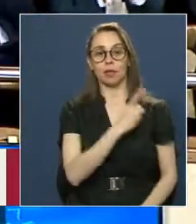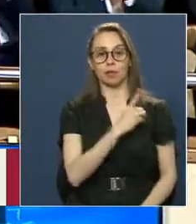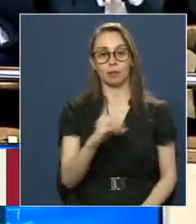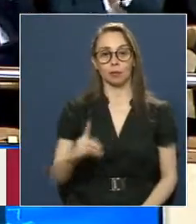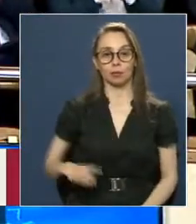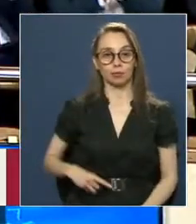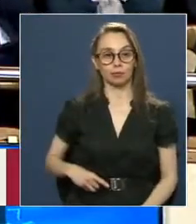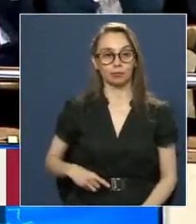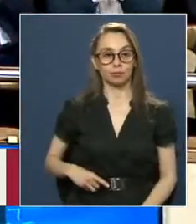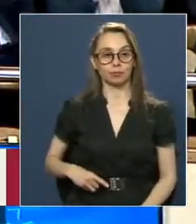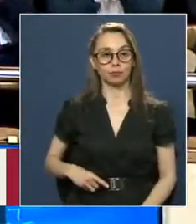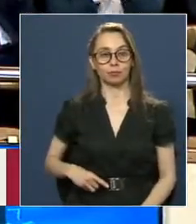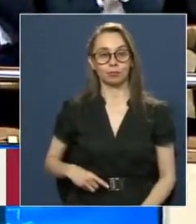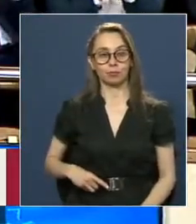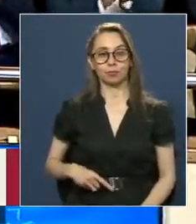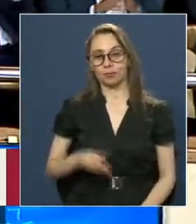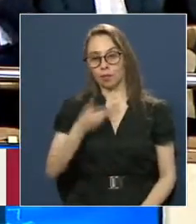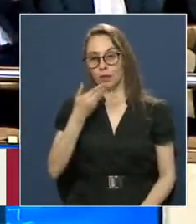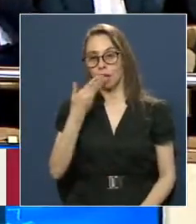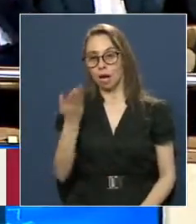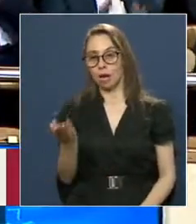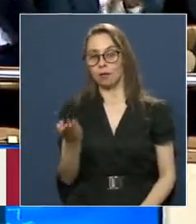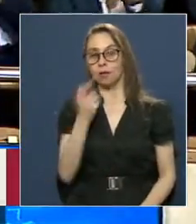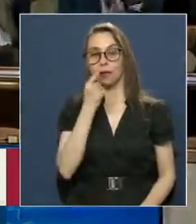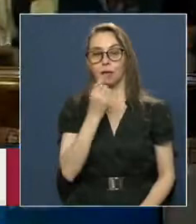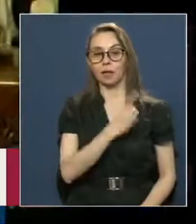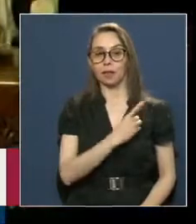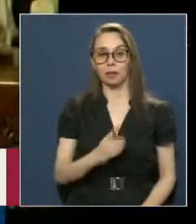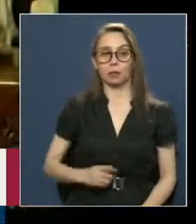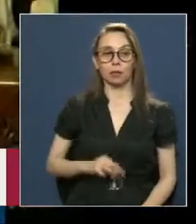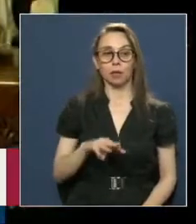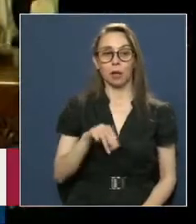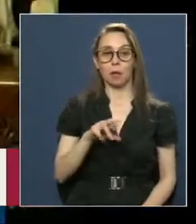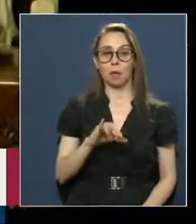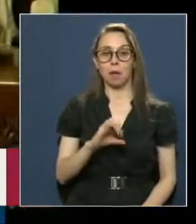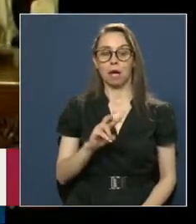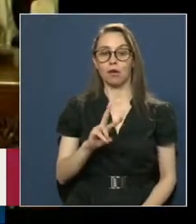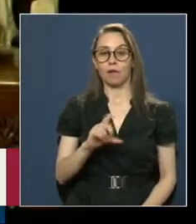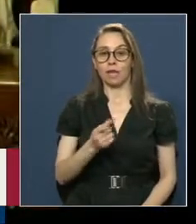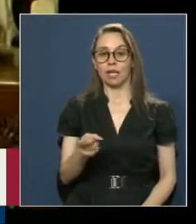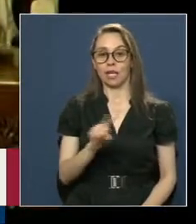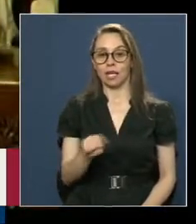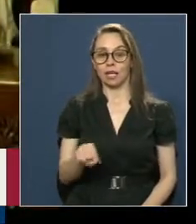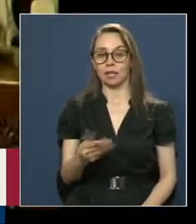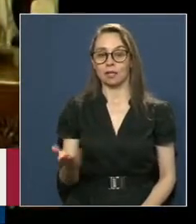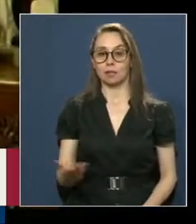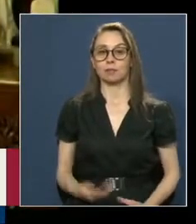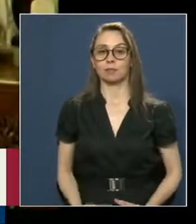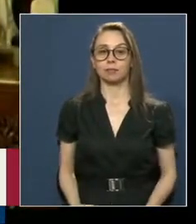Tiene la palabra el diputado Mario Venegas a continuación